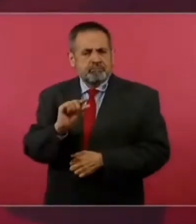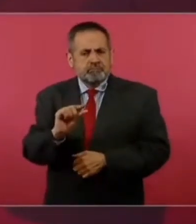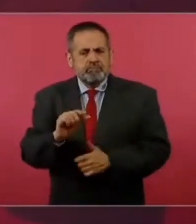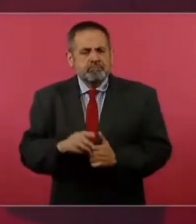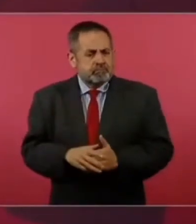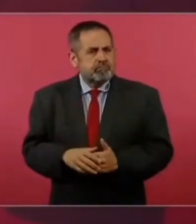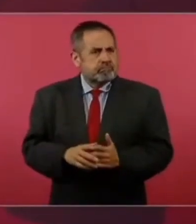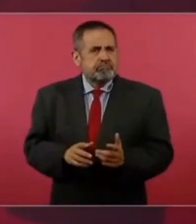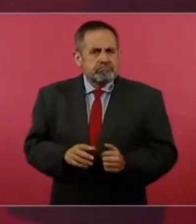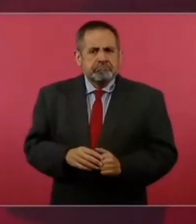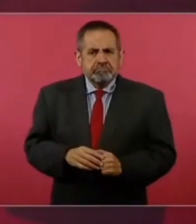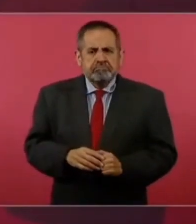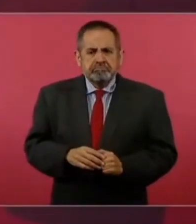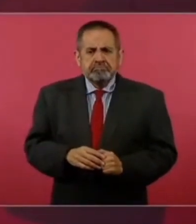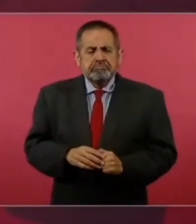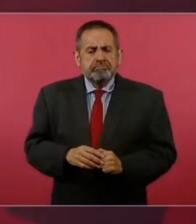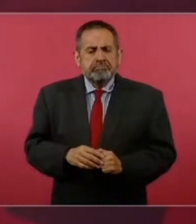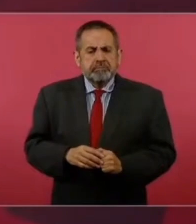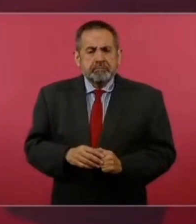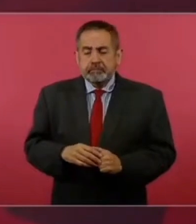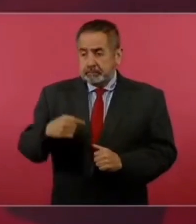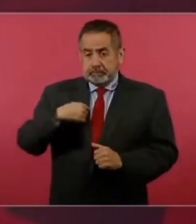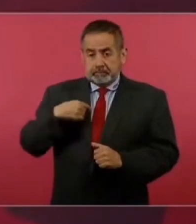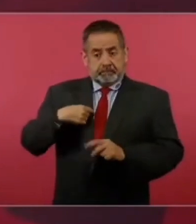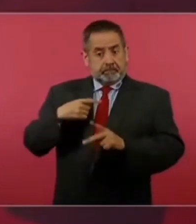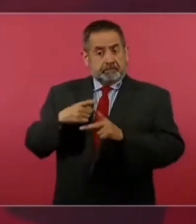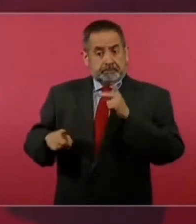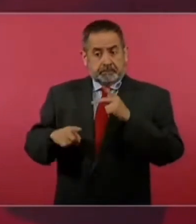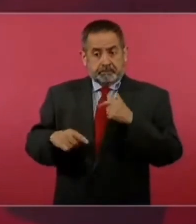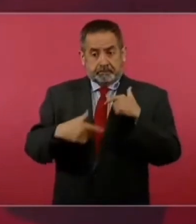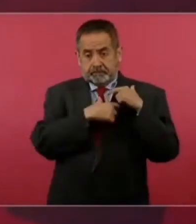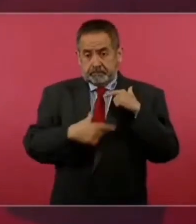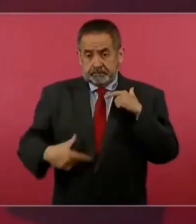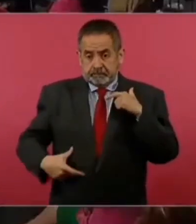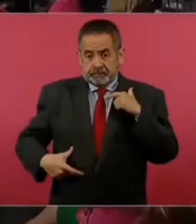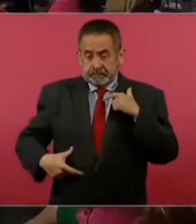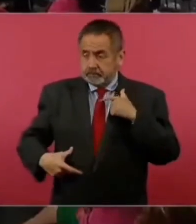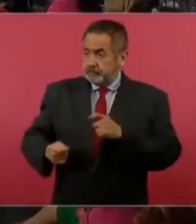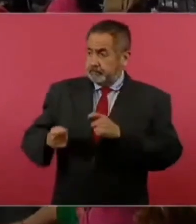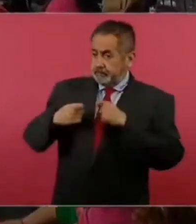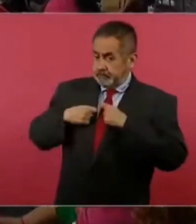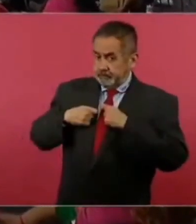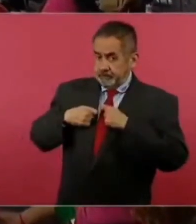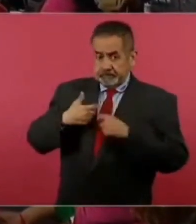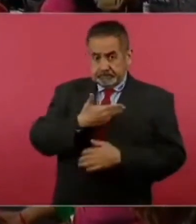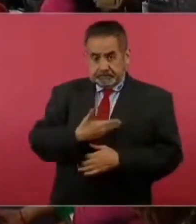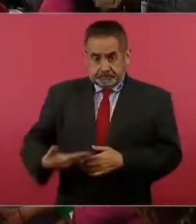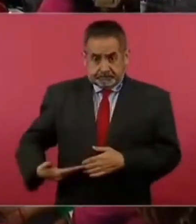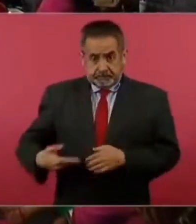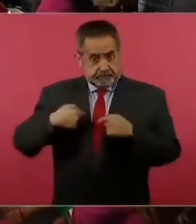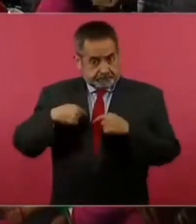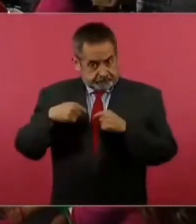desde que estoy desempeñando el cargo de presidente.